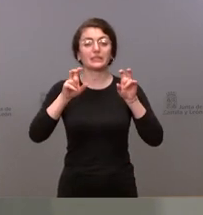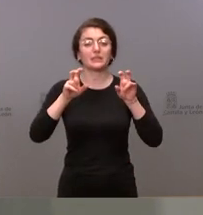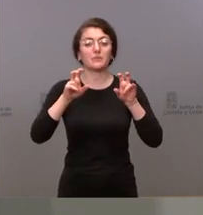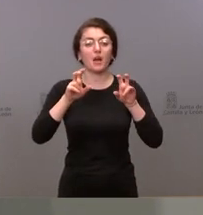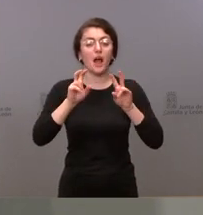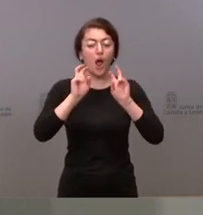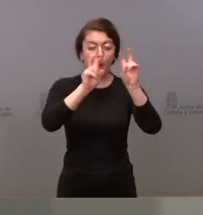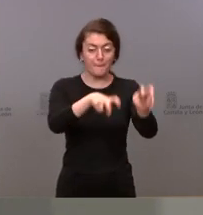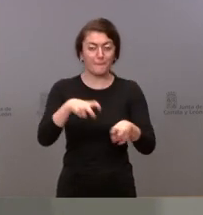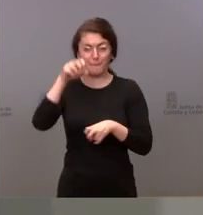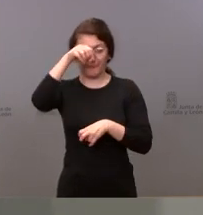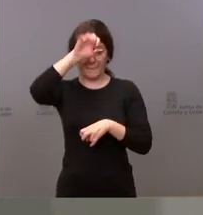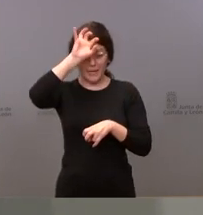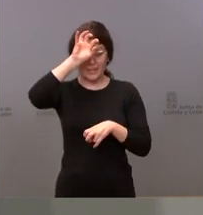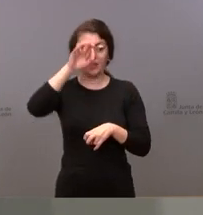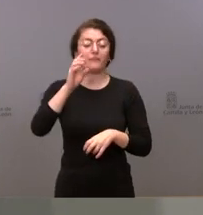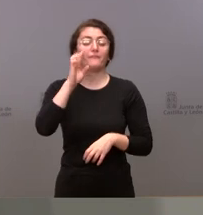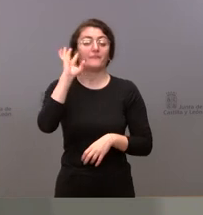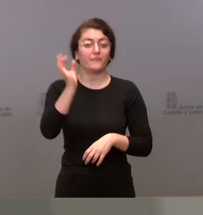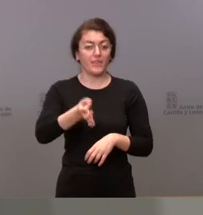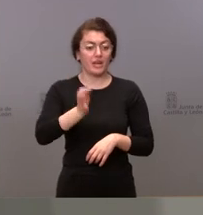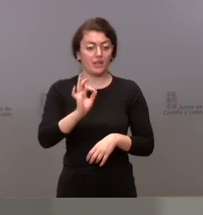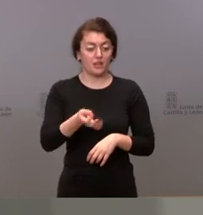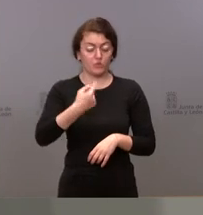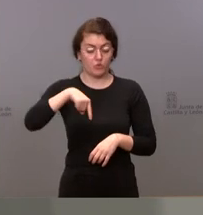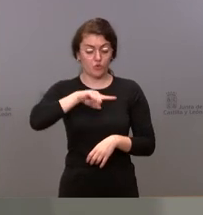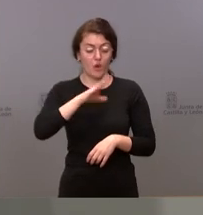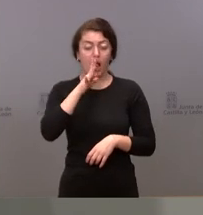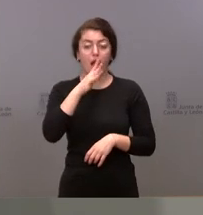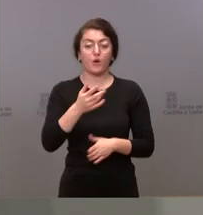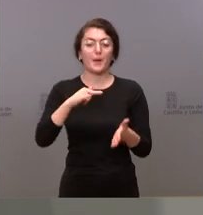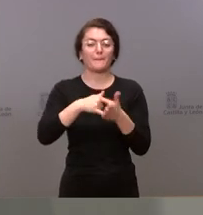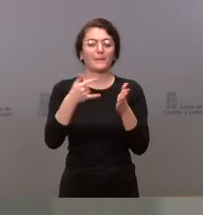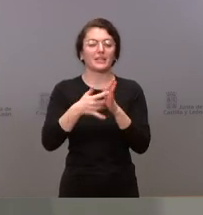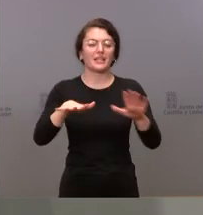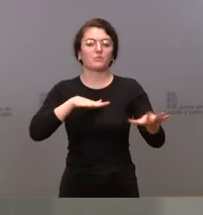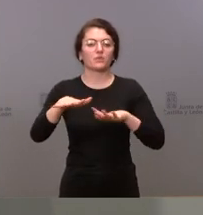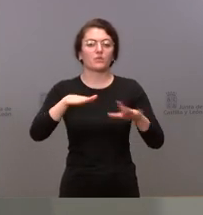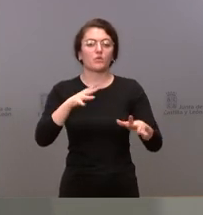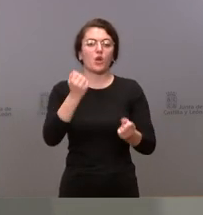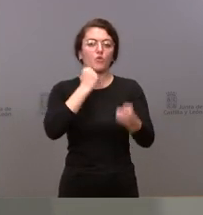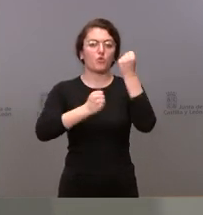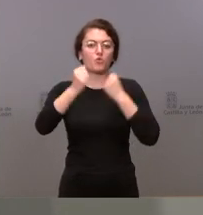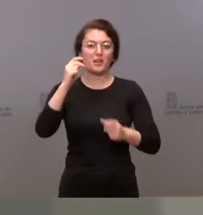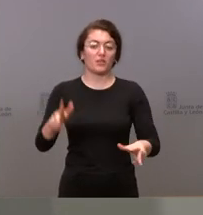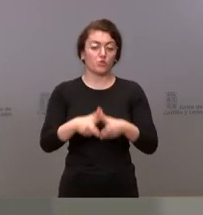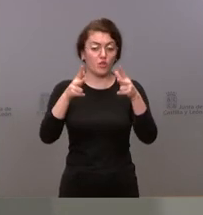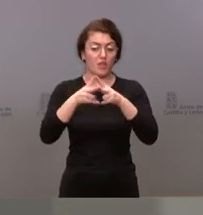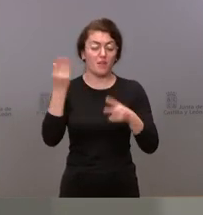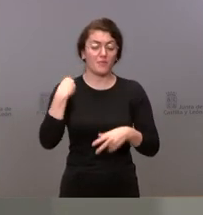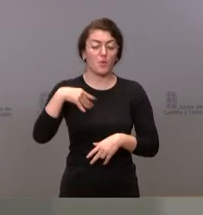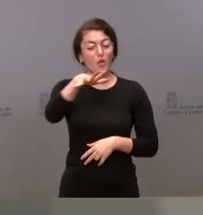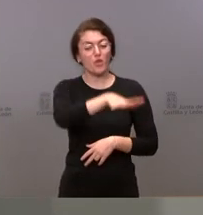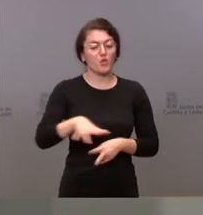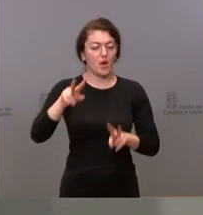es verdad nosotros tenemos ahora en marcha un plan de dinamización económica y social de las cuencas mineras que es un plan